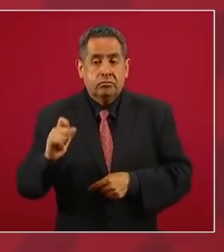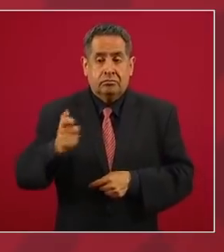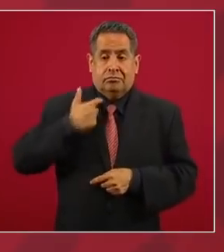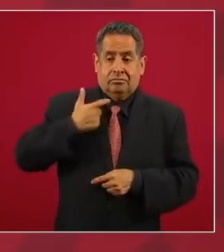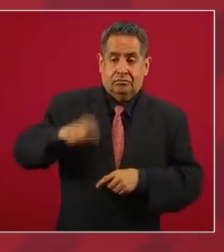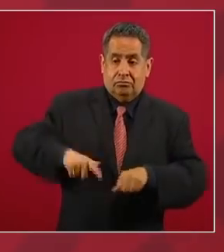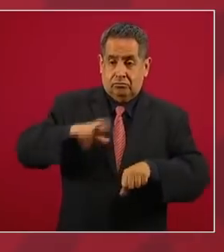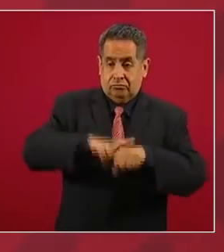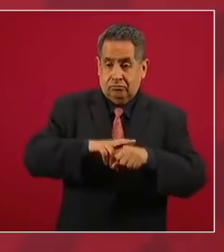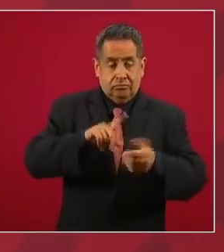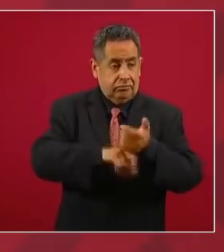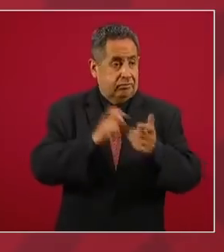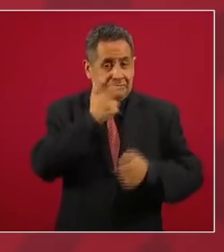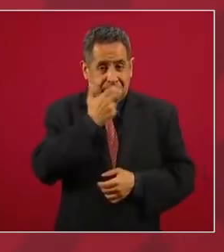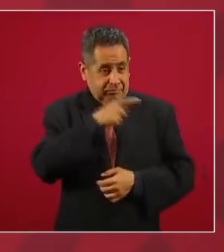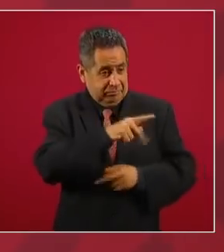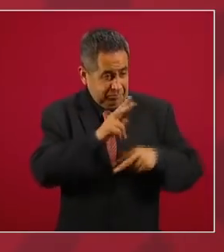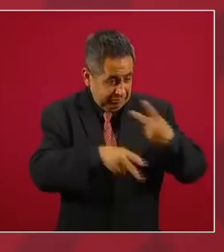de Chihuahua,